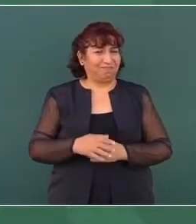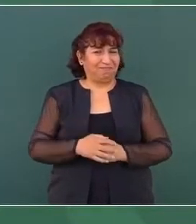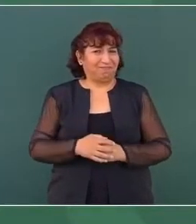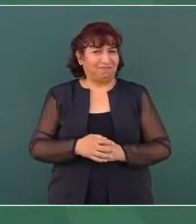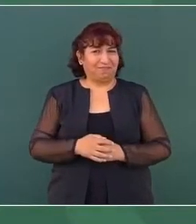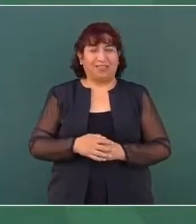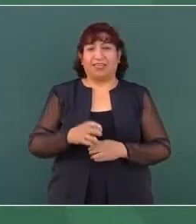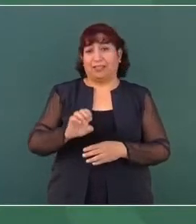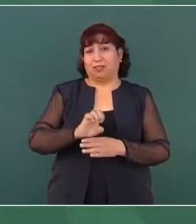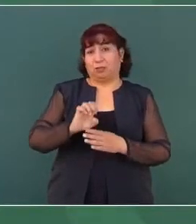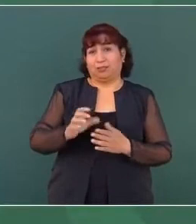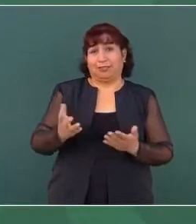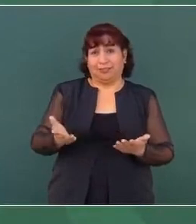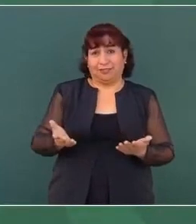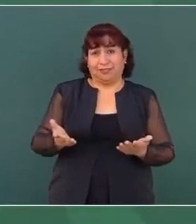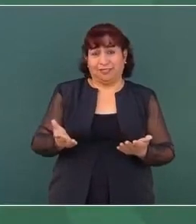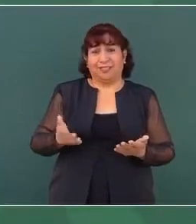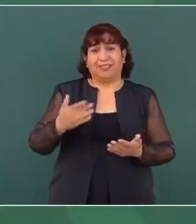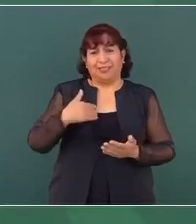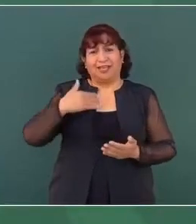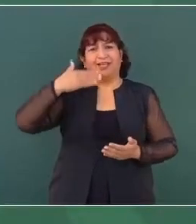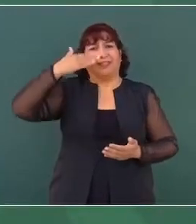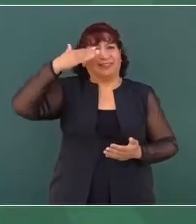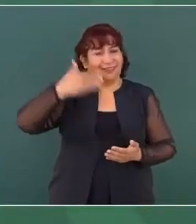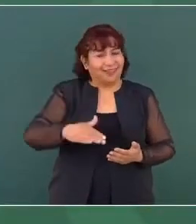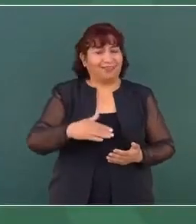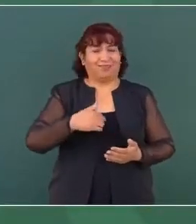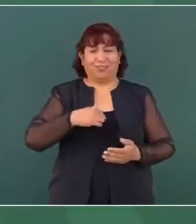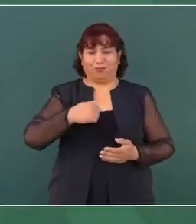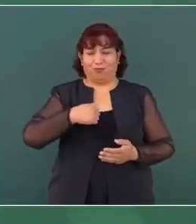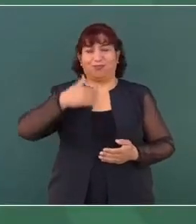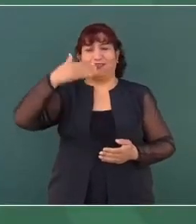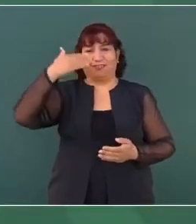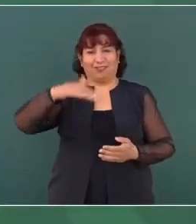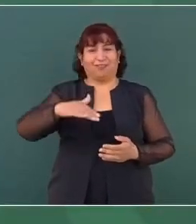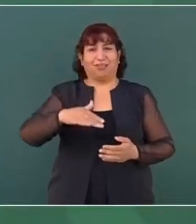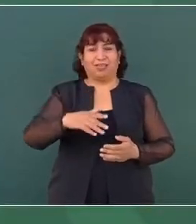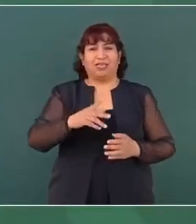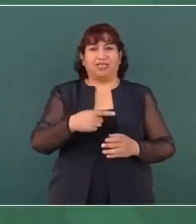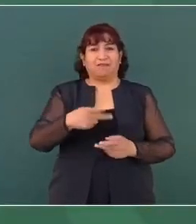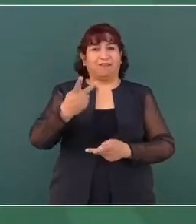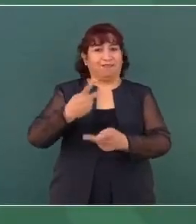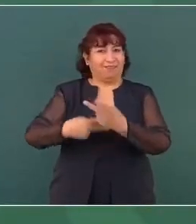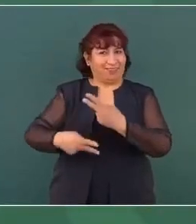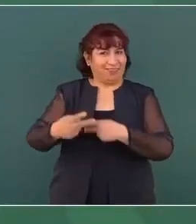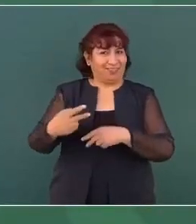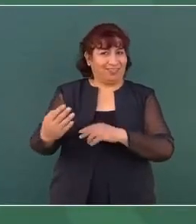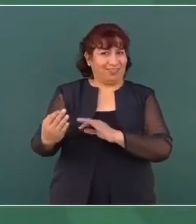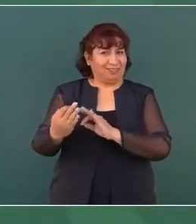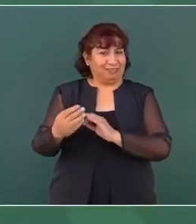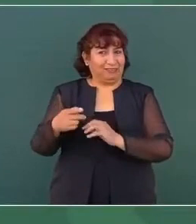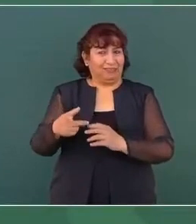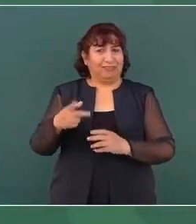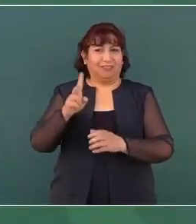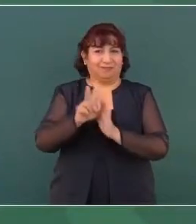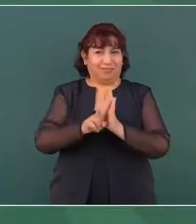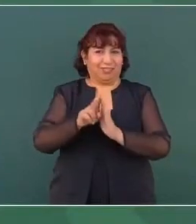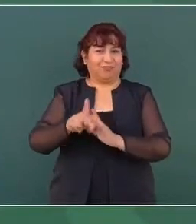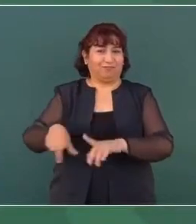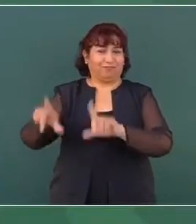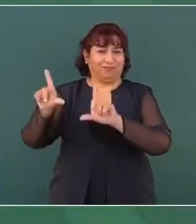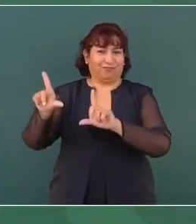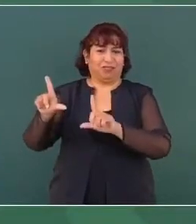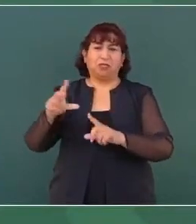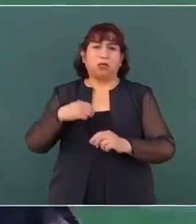Entonces, ya sabía yo que se iba a presentar el video, de